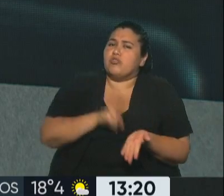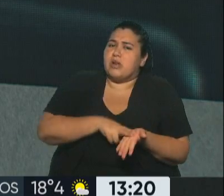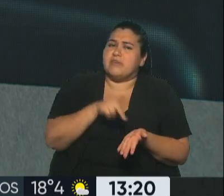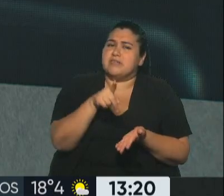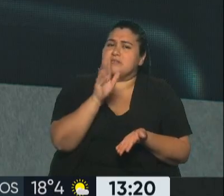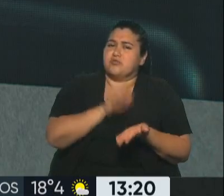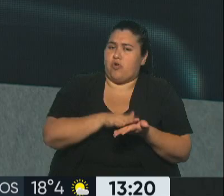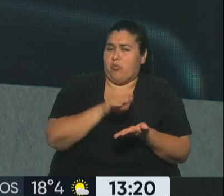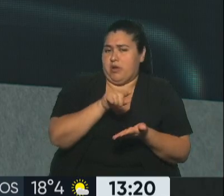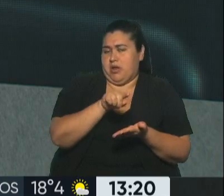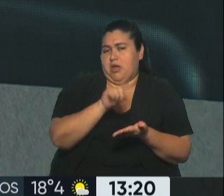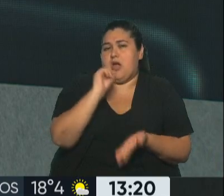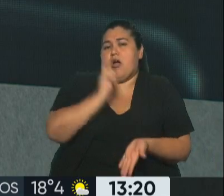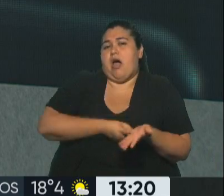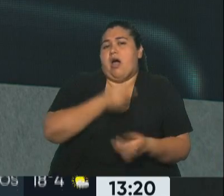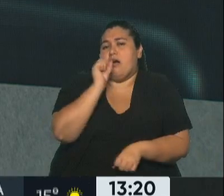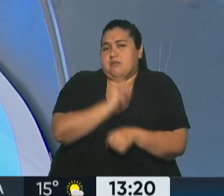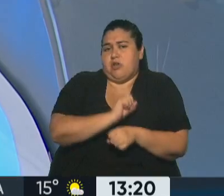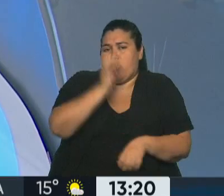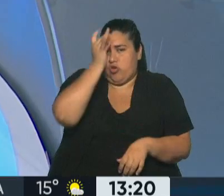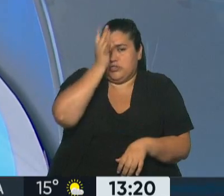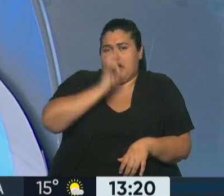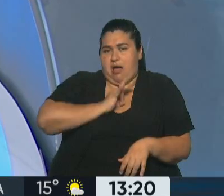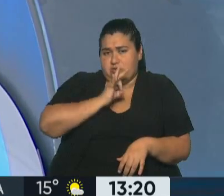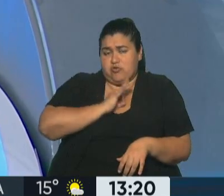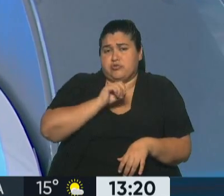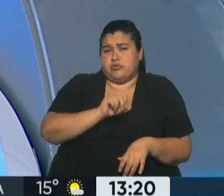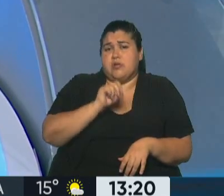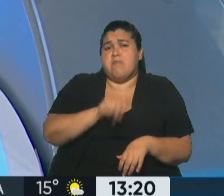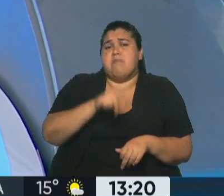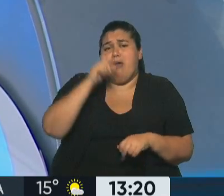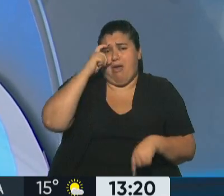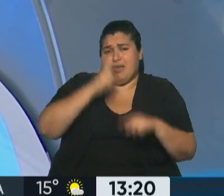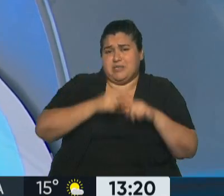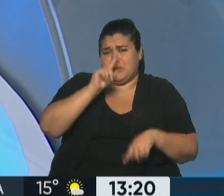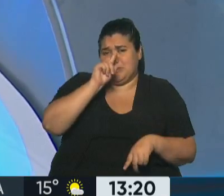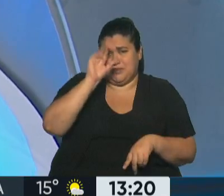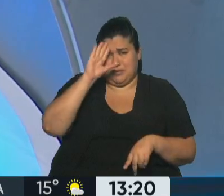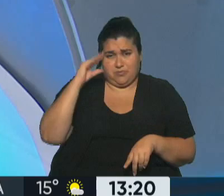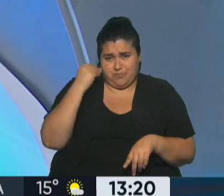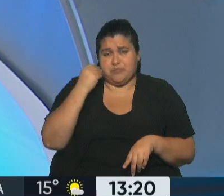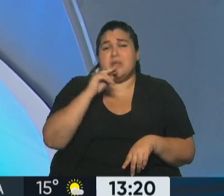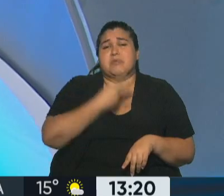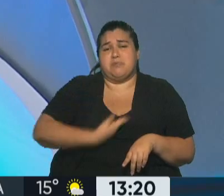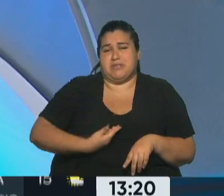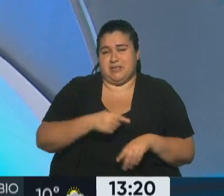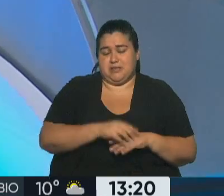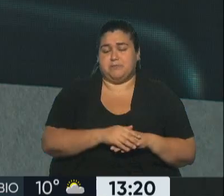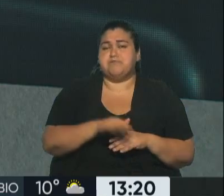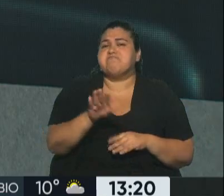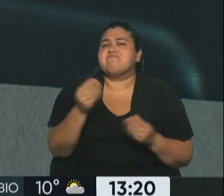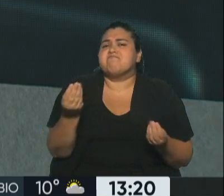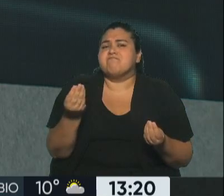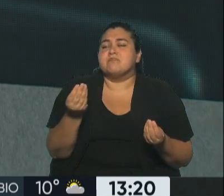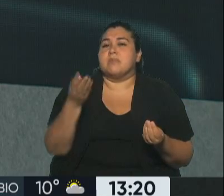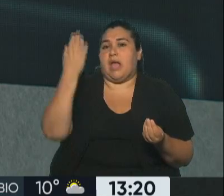y esta condena de 12 años de prisión para la expresidenta Cristina Fernández en la causa vialidad. Recordemos que en